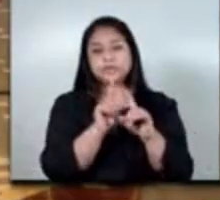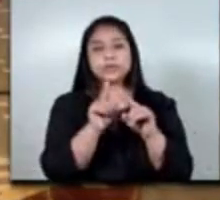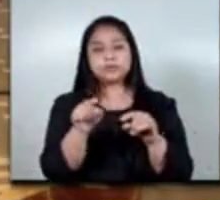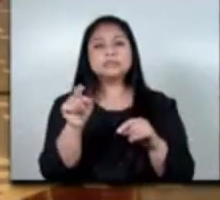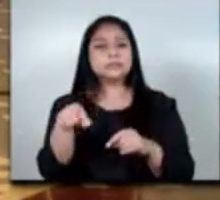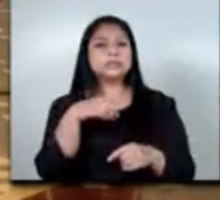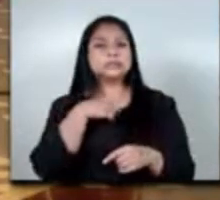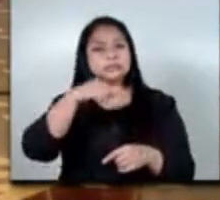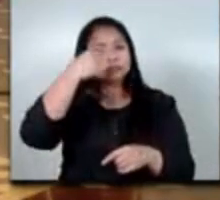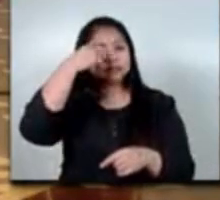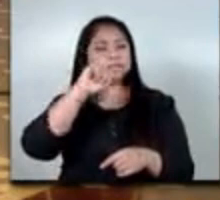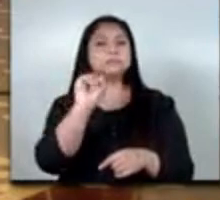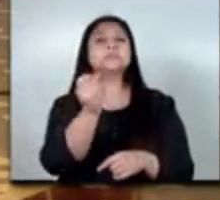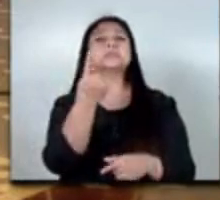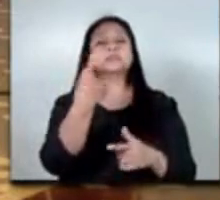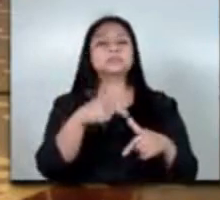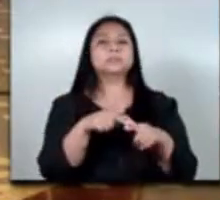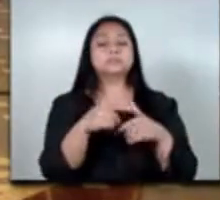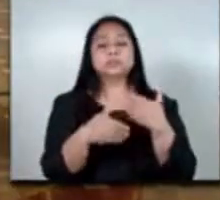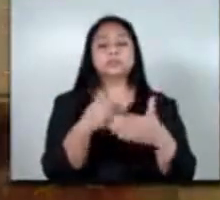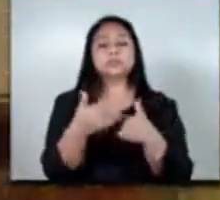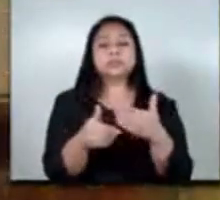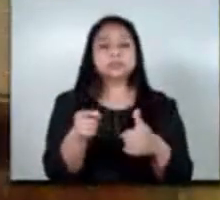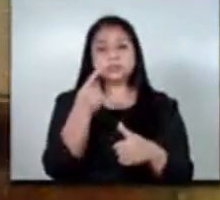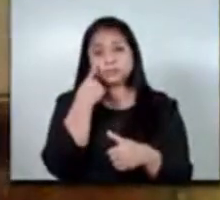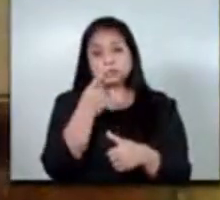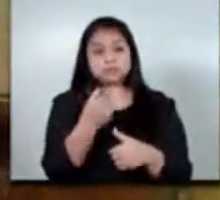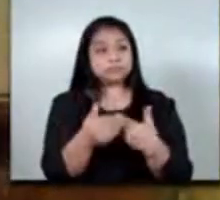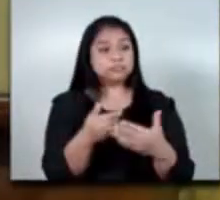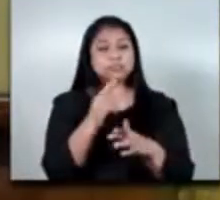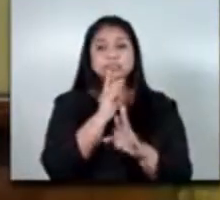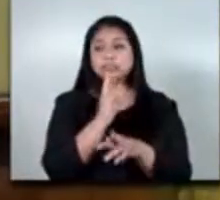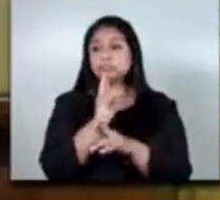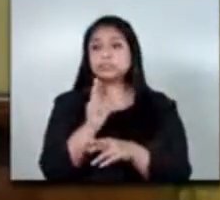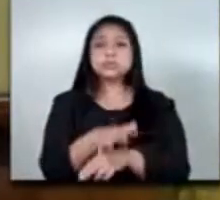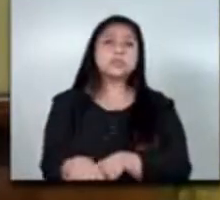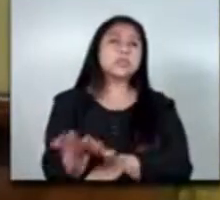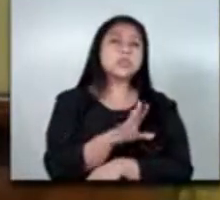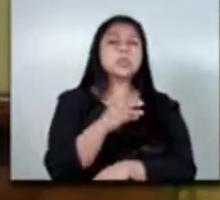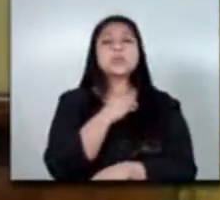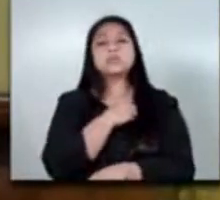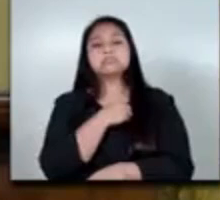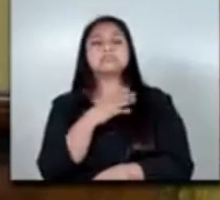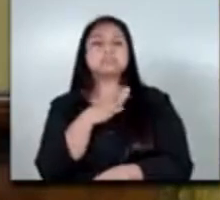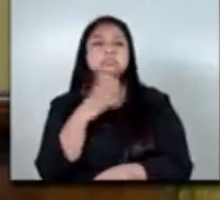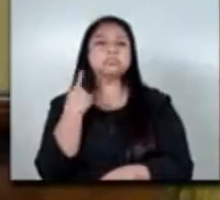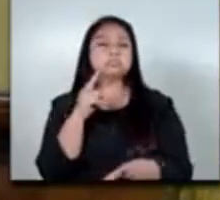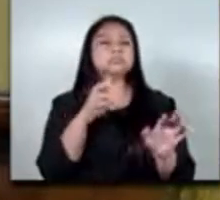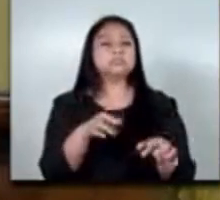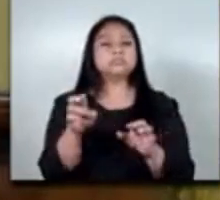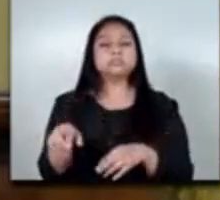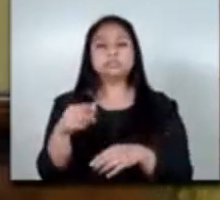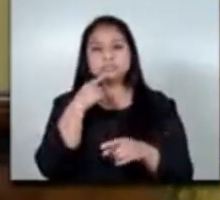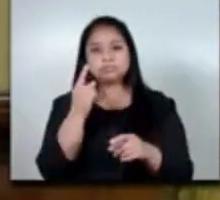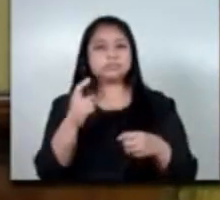sea un solo primer paso para ir ensanchando los resultados que entre todos quisiéramos obtener para la población que se encuentra